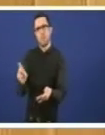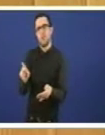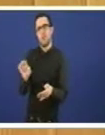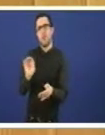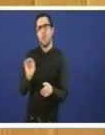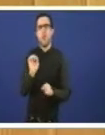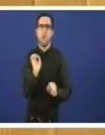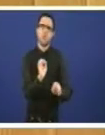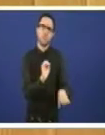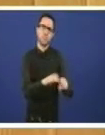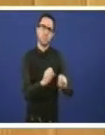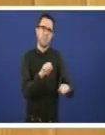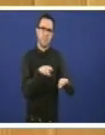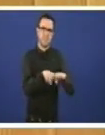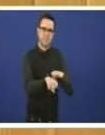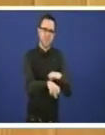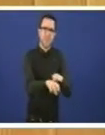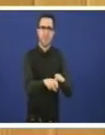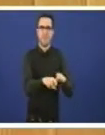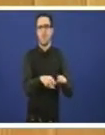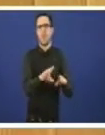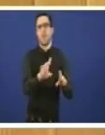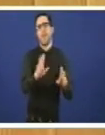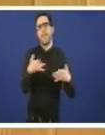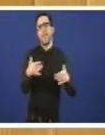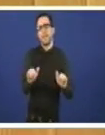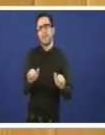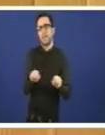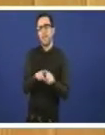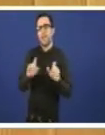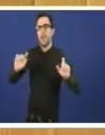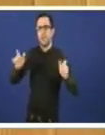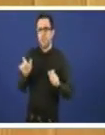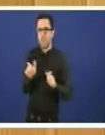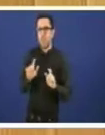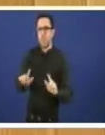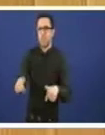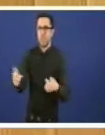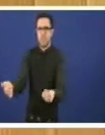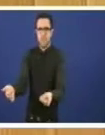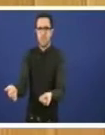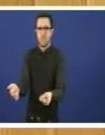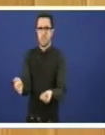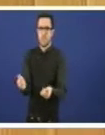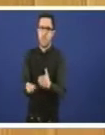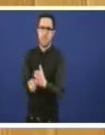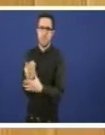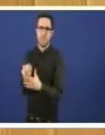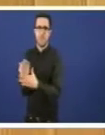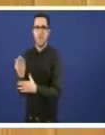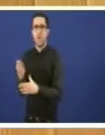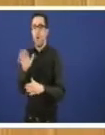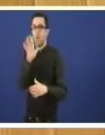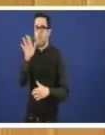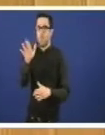nin sequera tende a reutilización e a reducción da cantidade de lixo que xeneramos. Porque, intrínsecamente, o propio